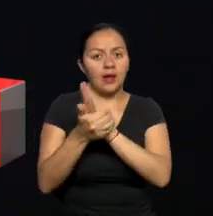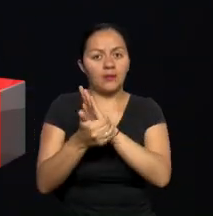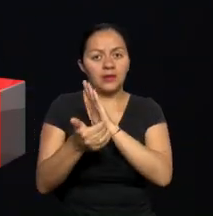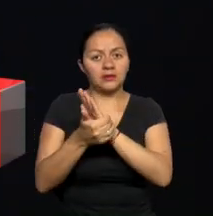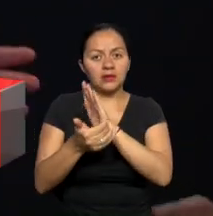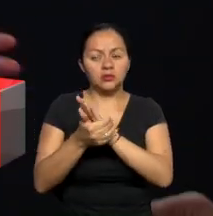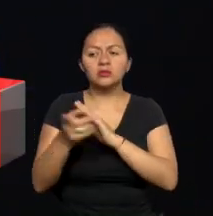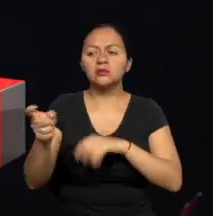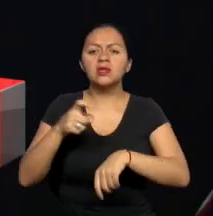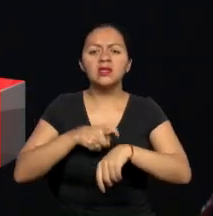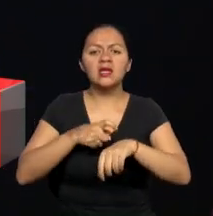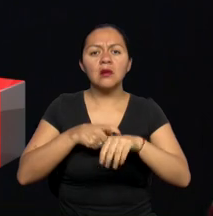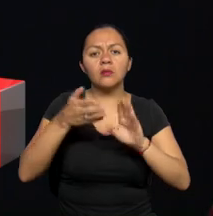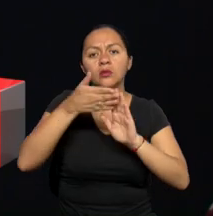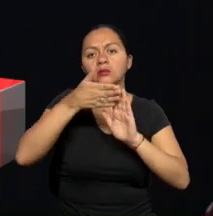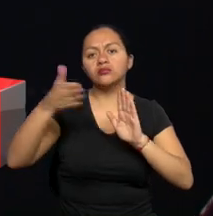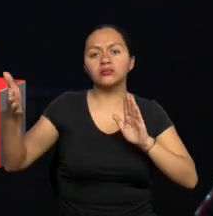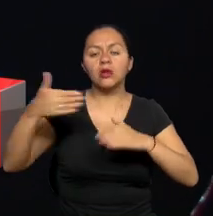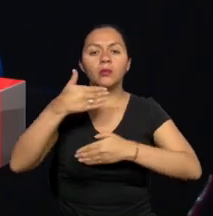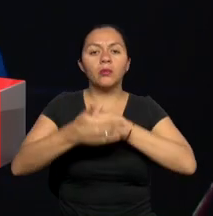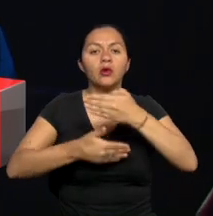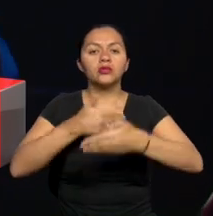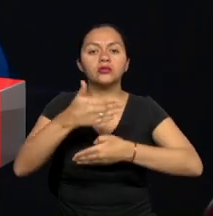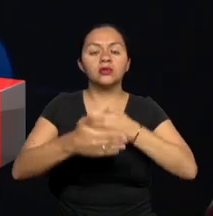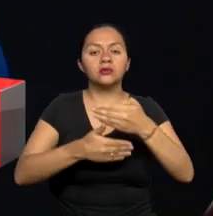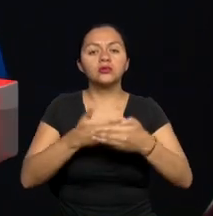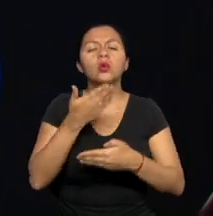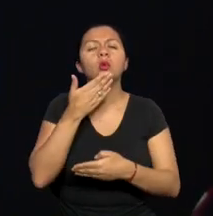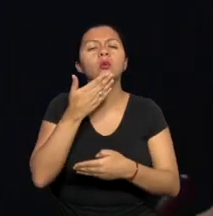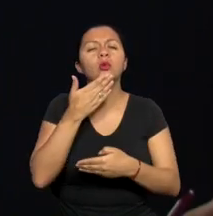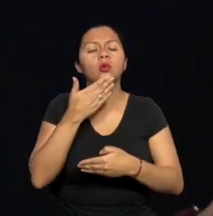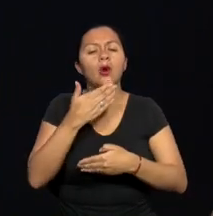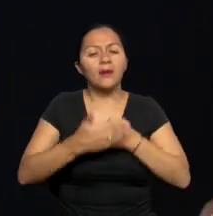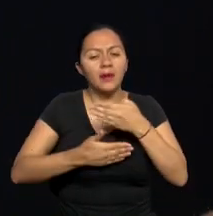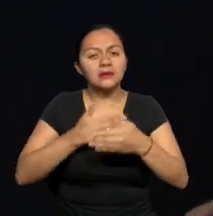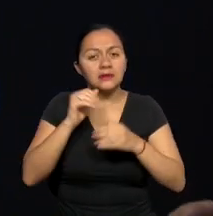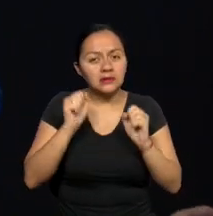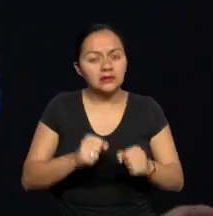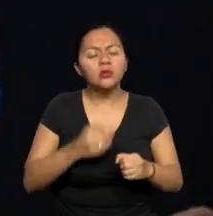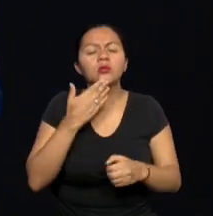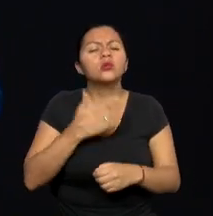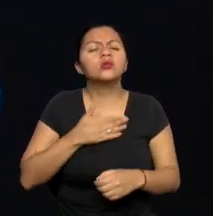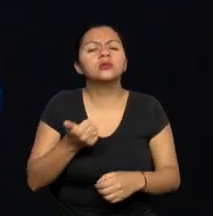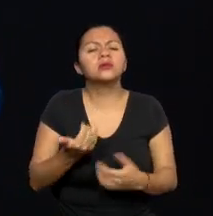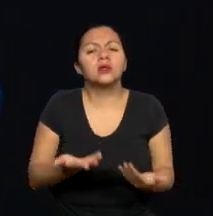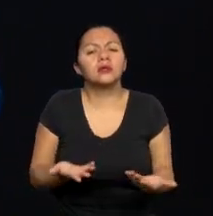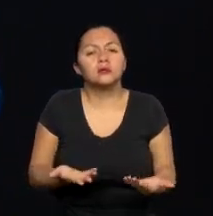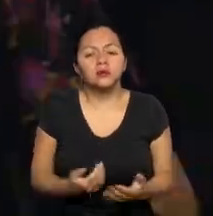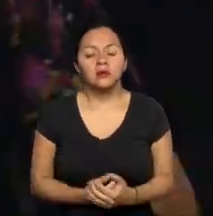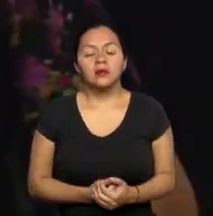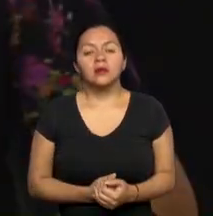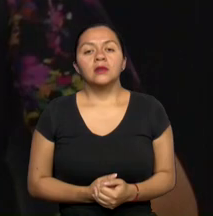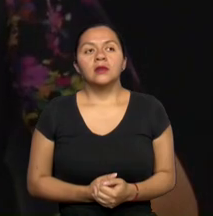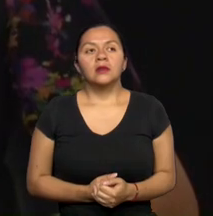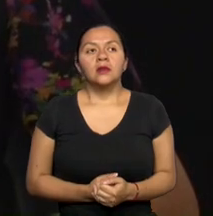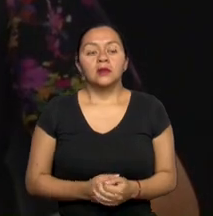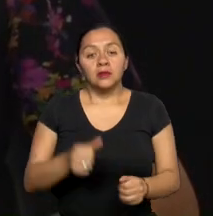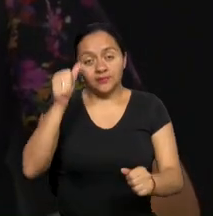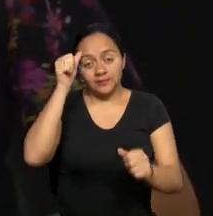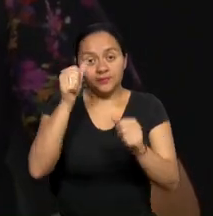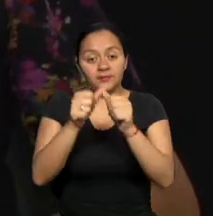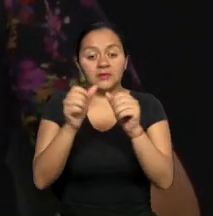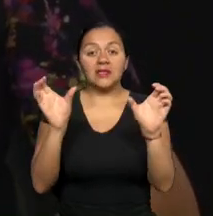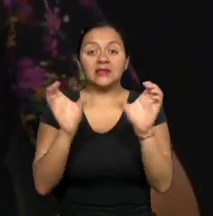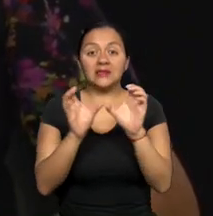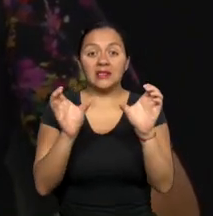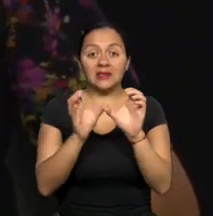tiempo les ha tomado a ustedes este proceso? ¿Y más o menos cómo han sido los avances? ¿Cómo estamos en el momento actual? Bueno, recuerden que la certificación de